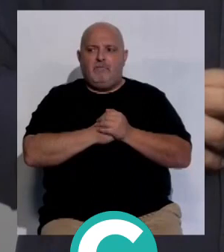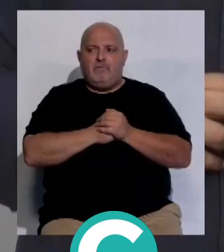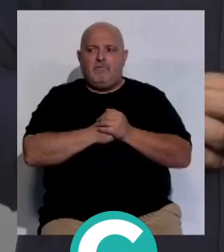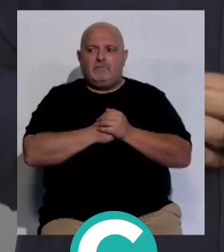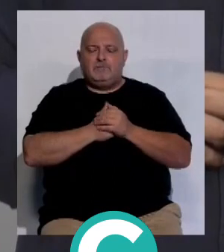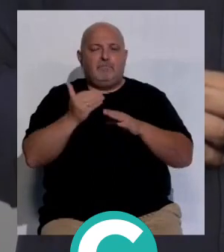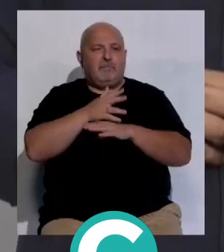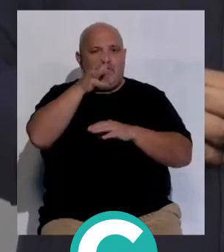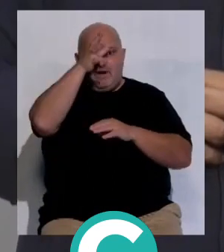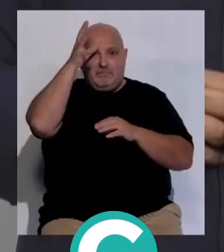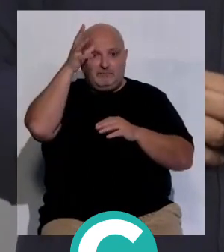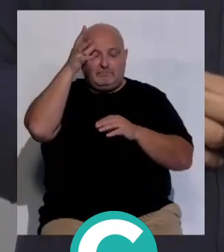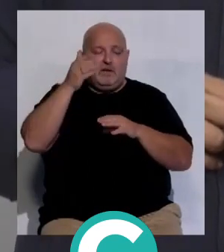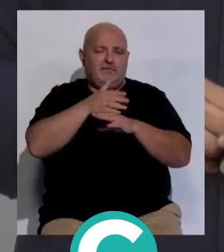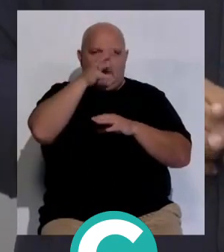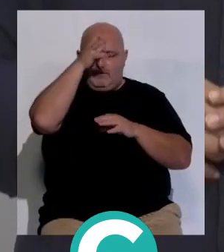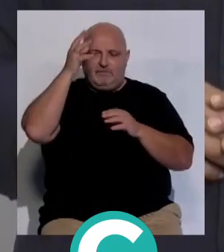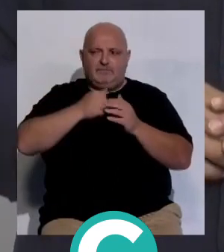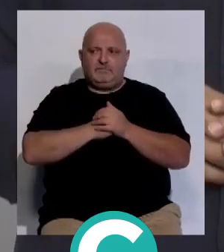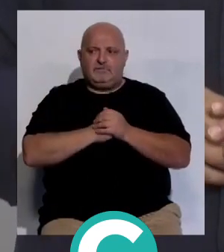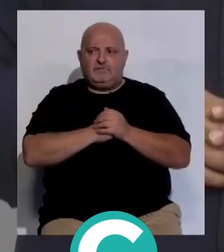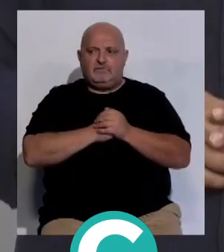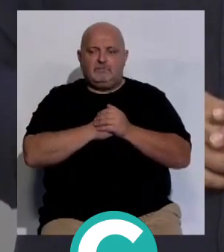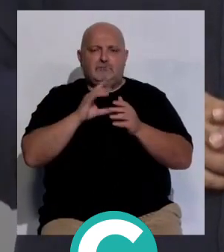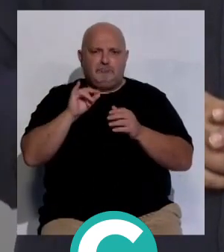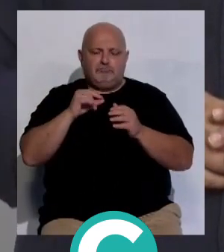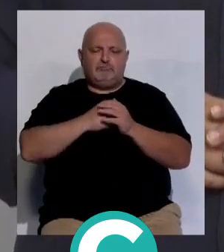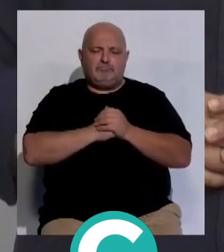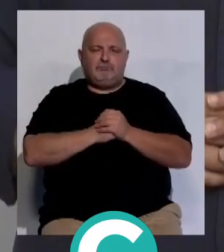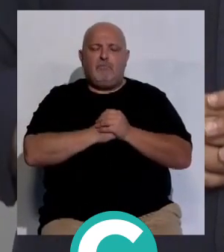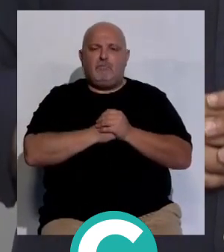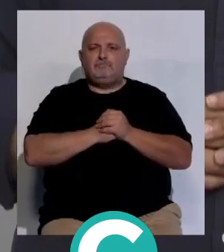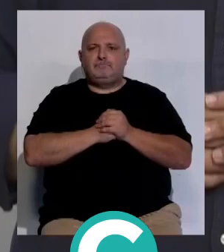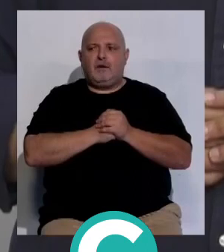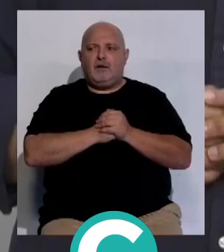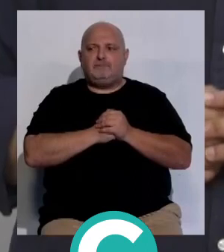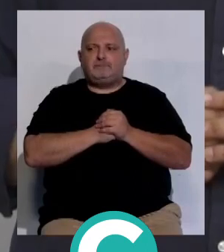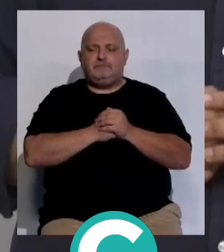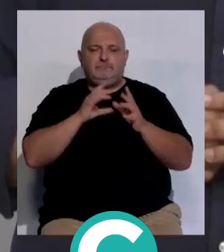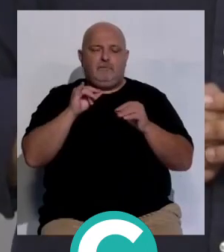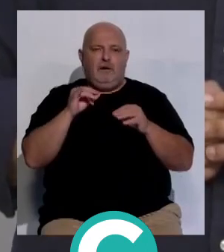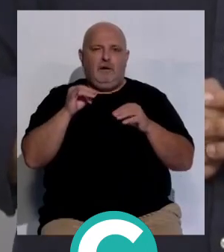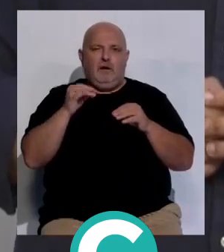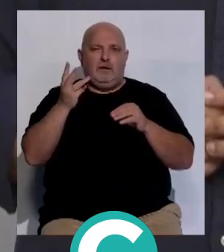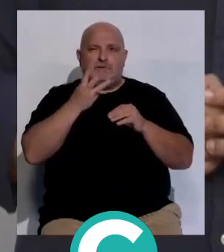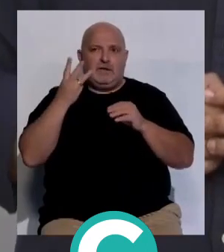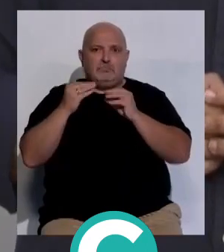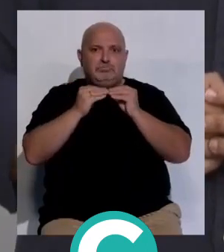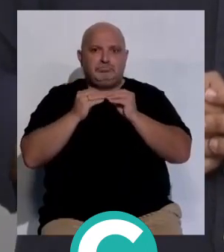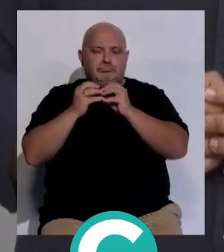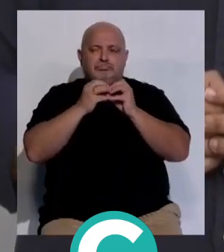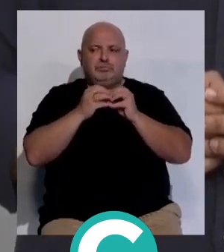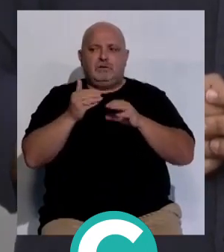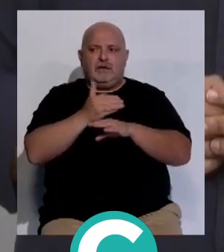Antes de verano Antes de verano Si se alinean todos los astros